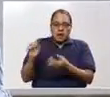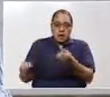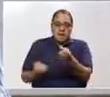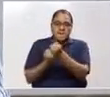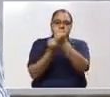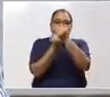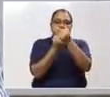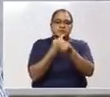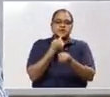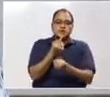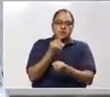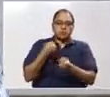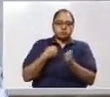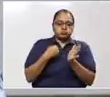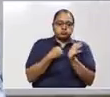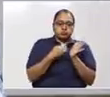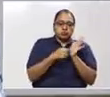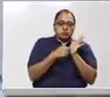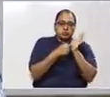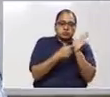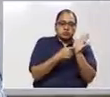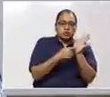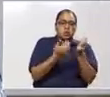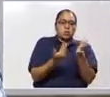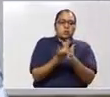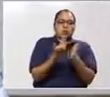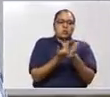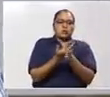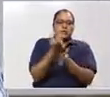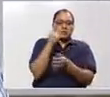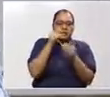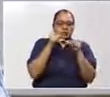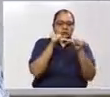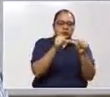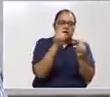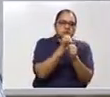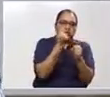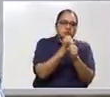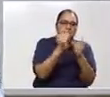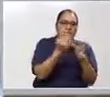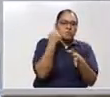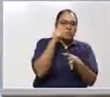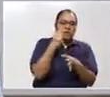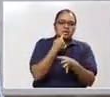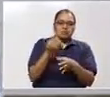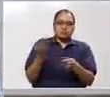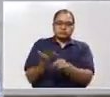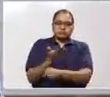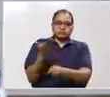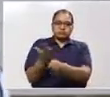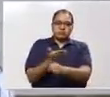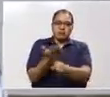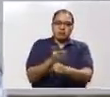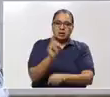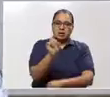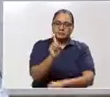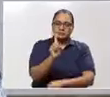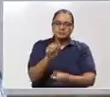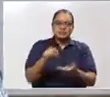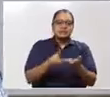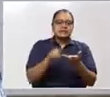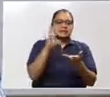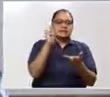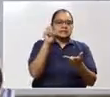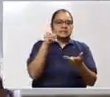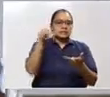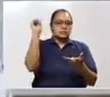lo que serían las medidas para la sostenibilidad de los empleos, que no se pierdan esos empleos y como ya hemos sabido, el 70 por